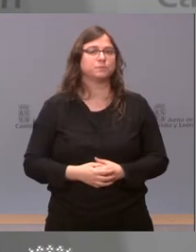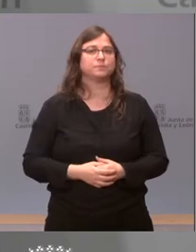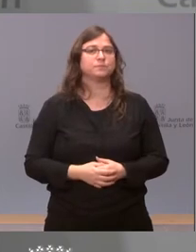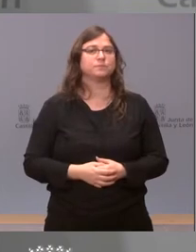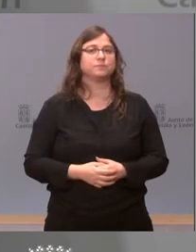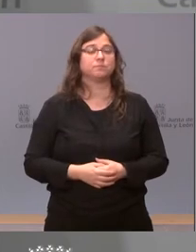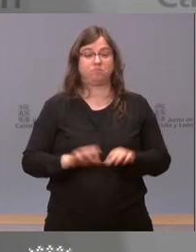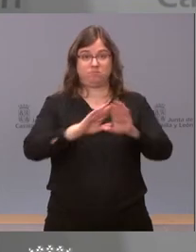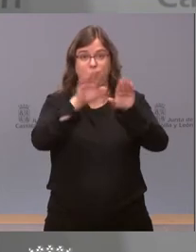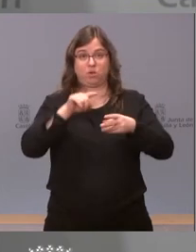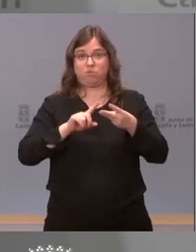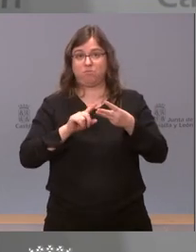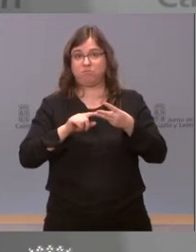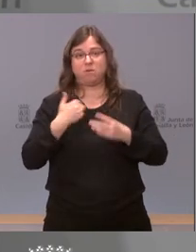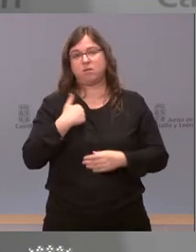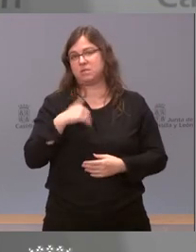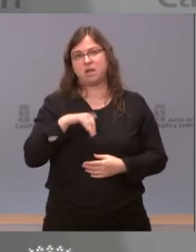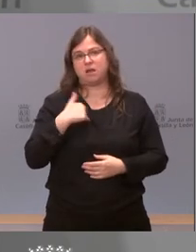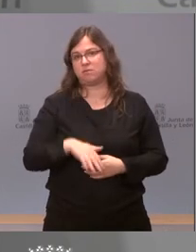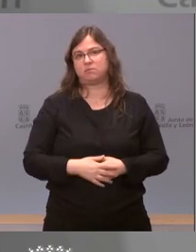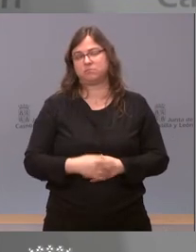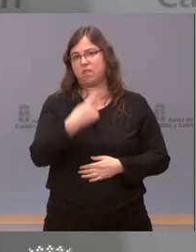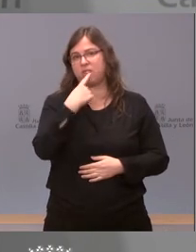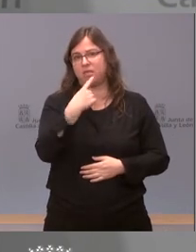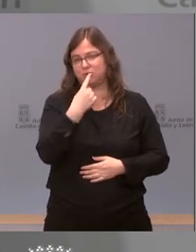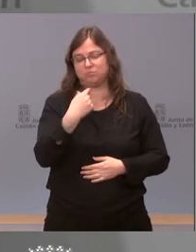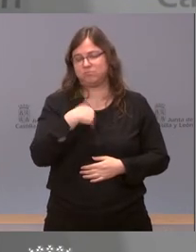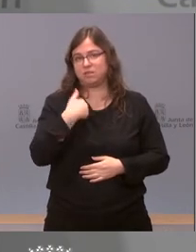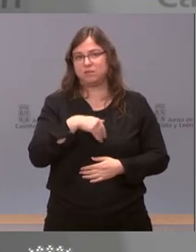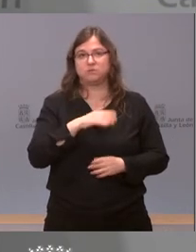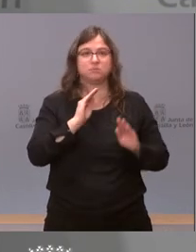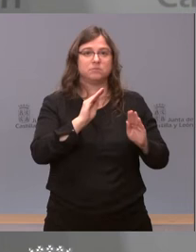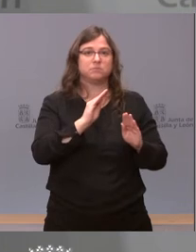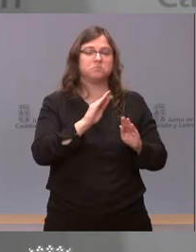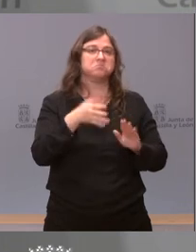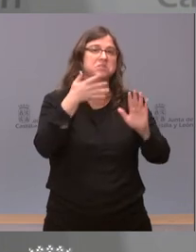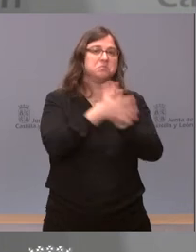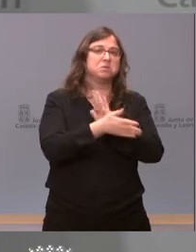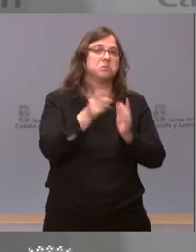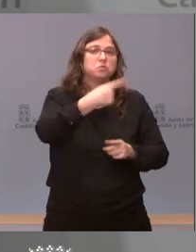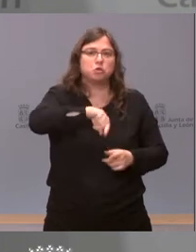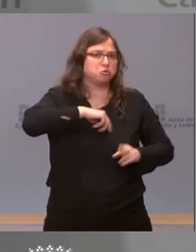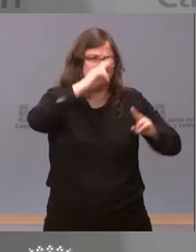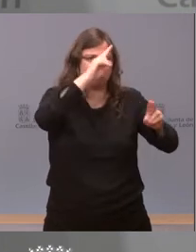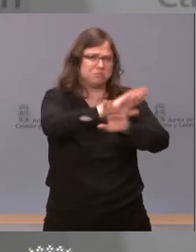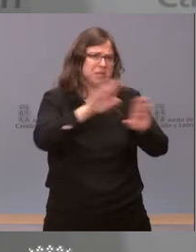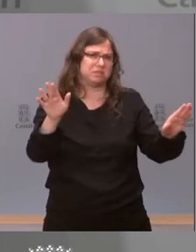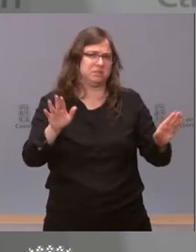sobre este último asunto yo creo que ya ha manifestado reiteradamente su voluntad y por tanto nosotros lo vamos a hacer es respetarla